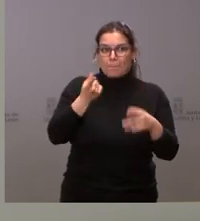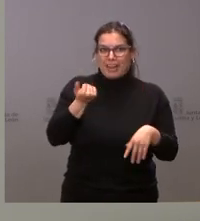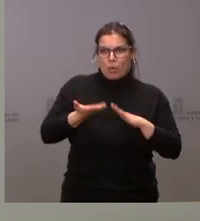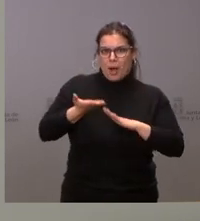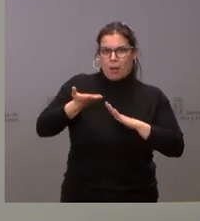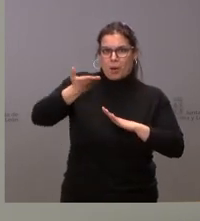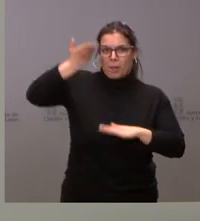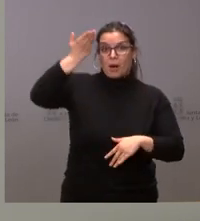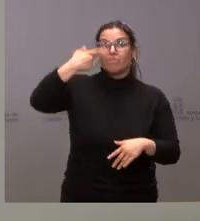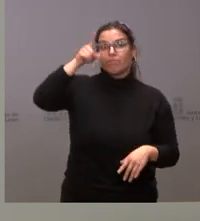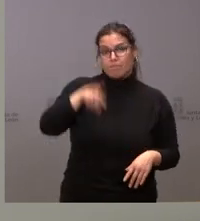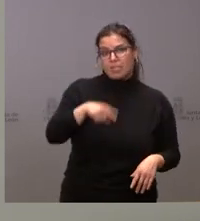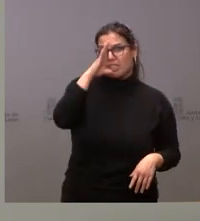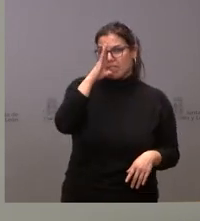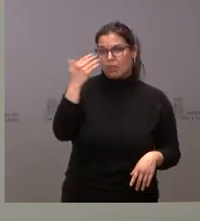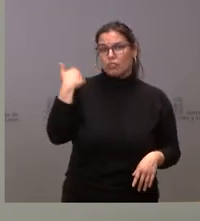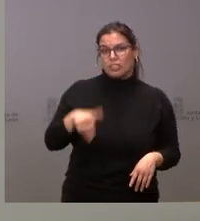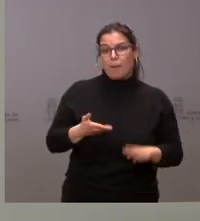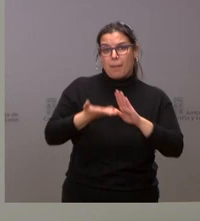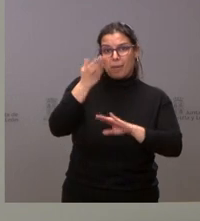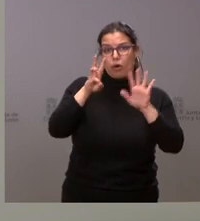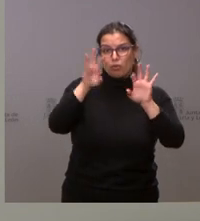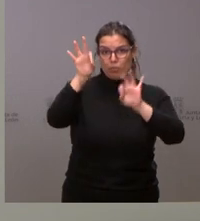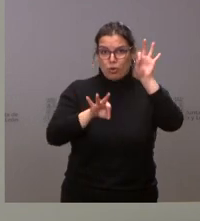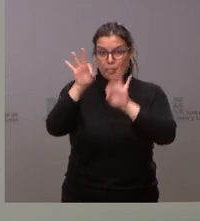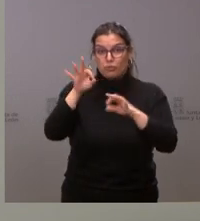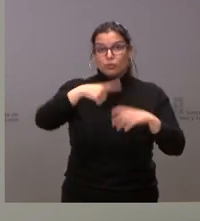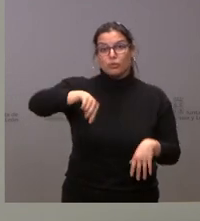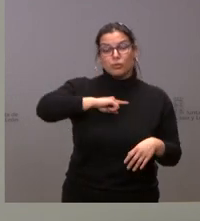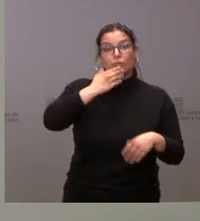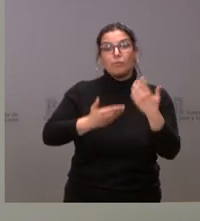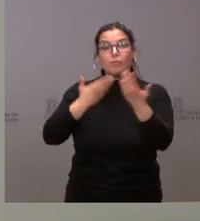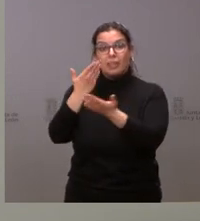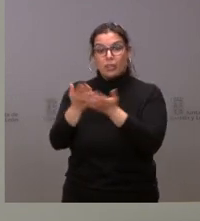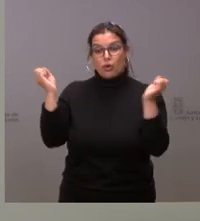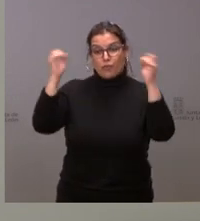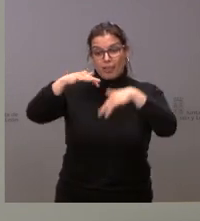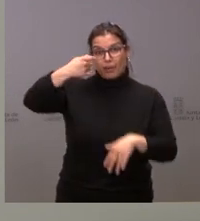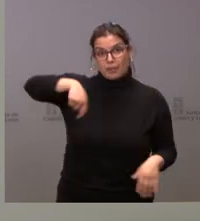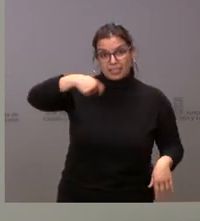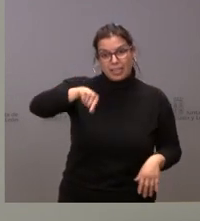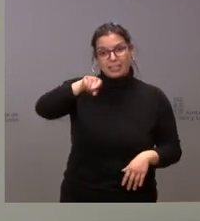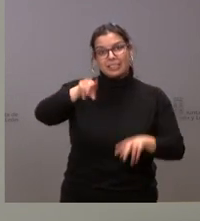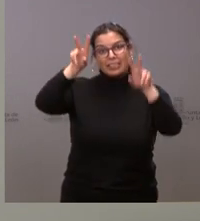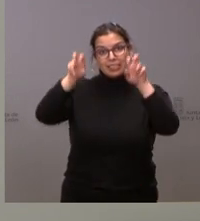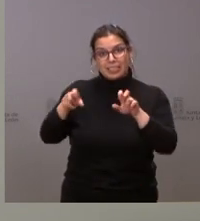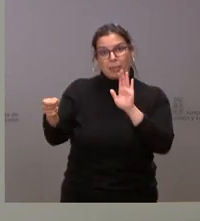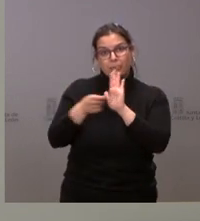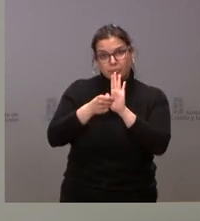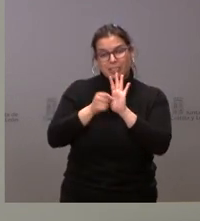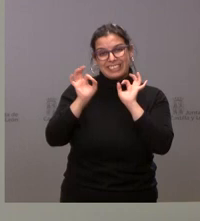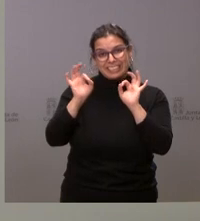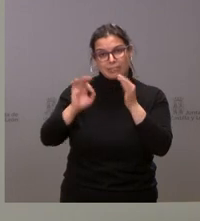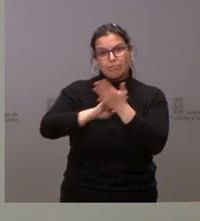y al mes de febrero, como les digo, ha alcanzado ya el 8%. Nosotros habíamos pedido que la conferencia de presidentes abordara como un punto